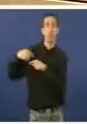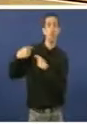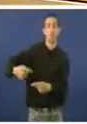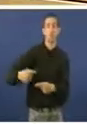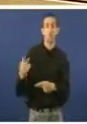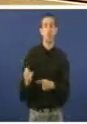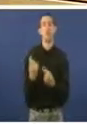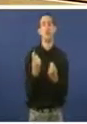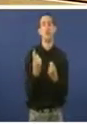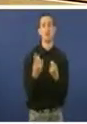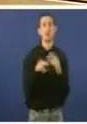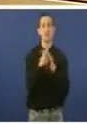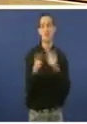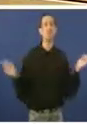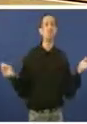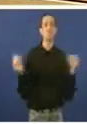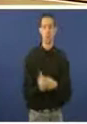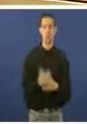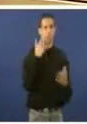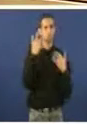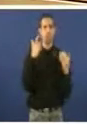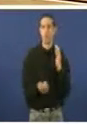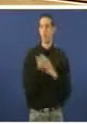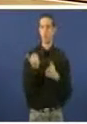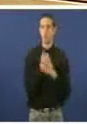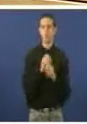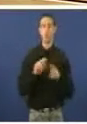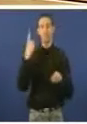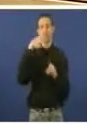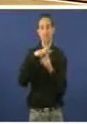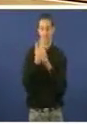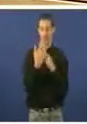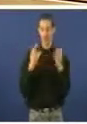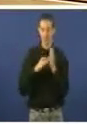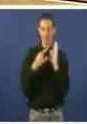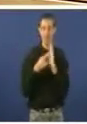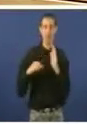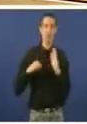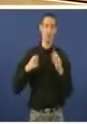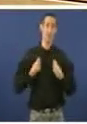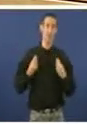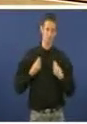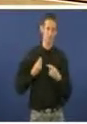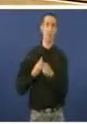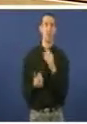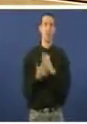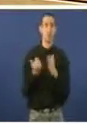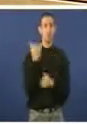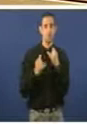escaseza de recursos. Cabe afirmar, señoría, que o mal estado do noso sistema de saúde está inducido ideolóxicamente.